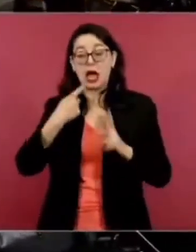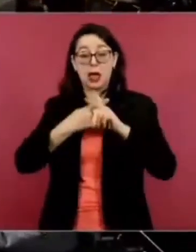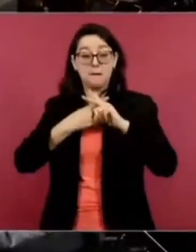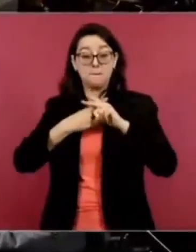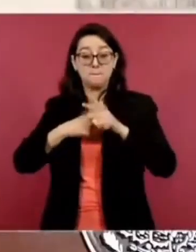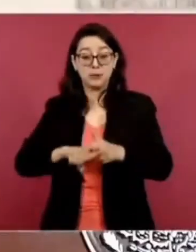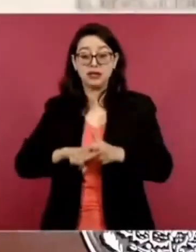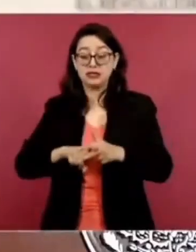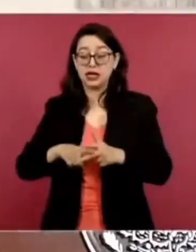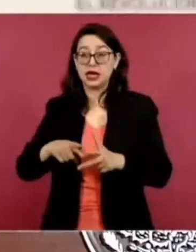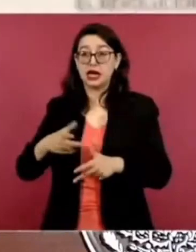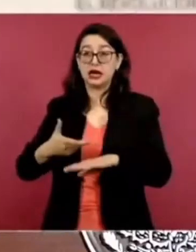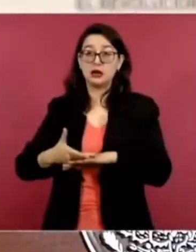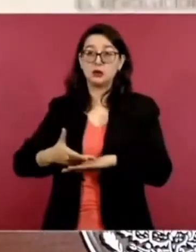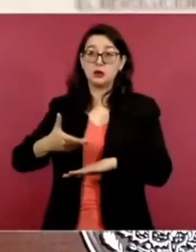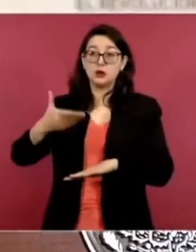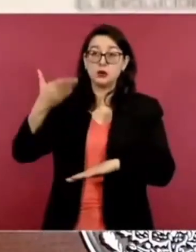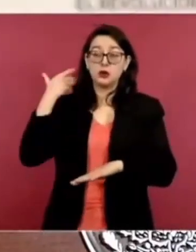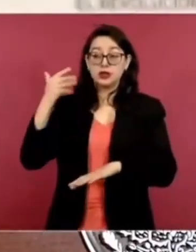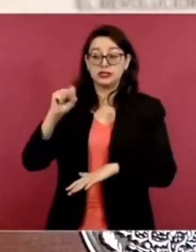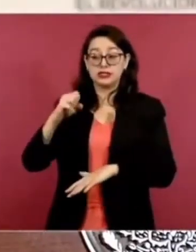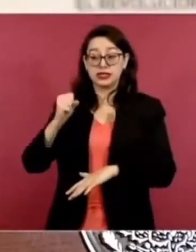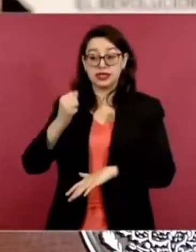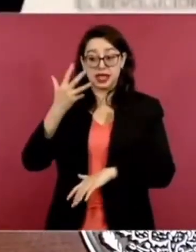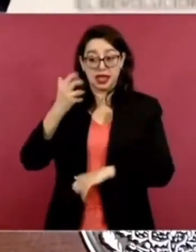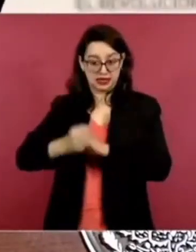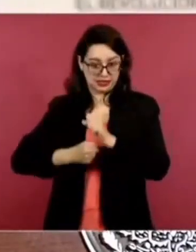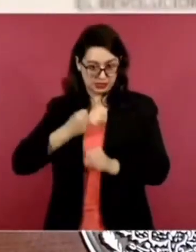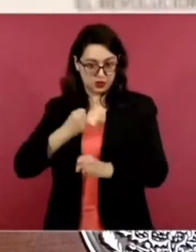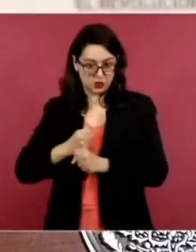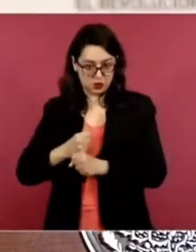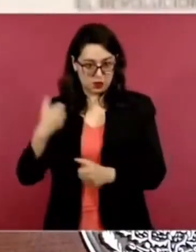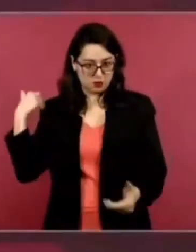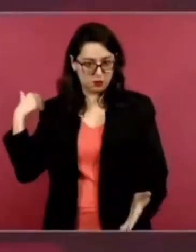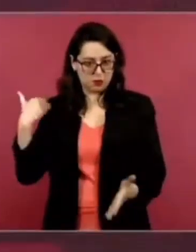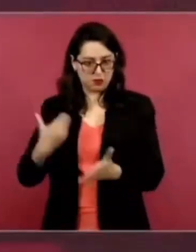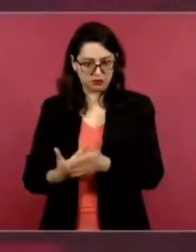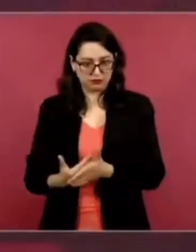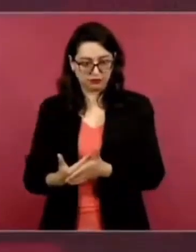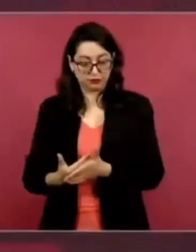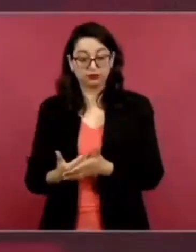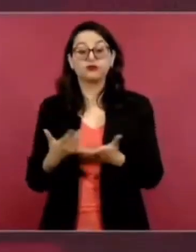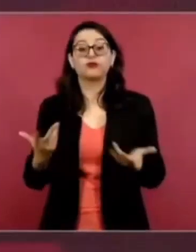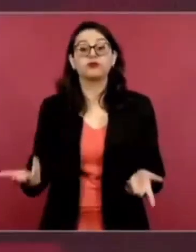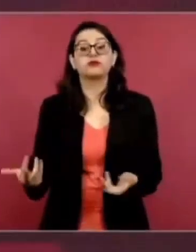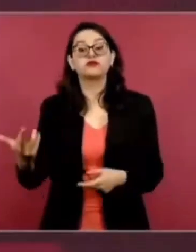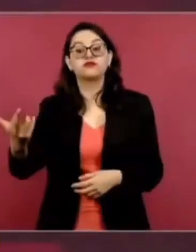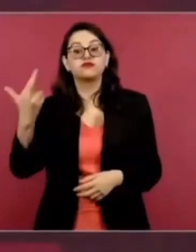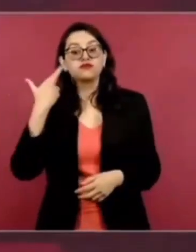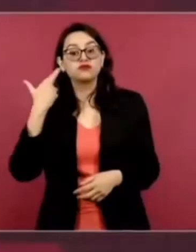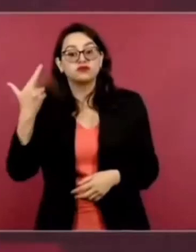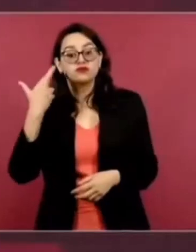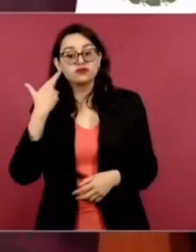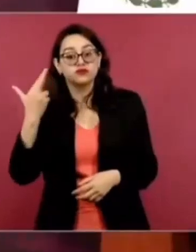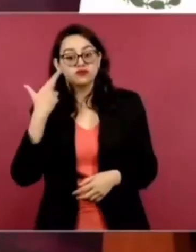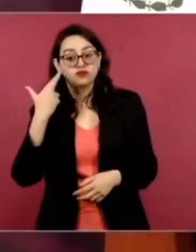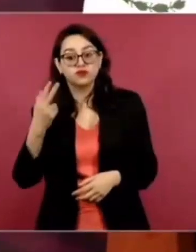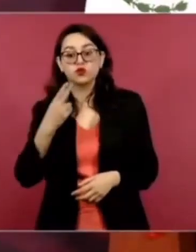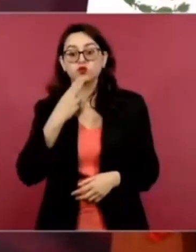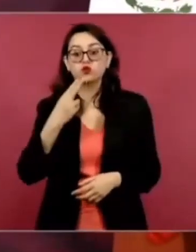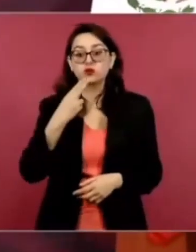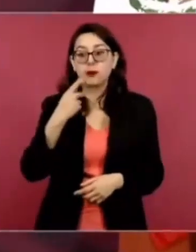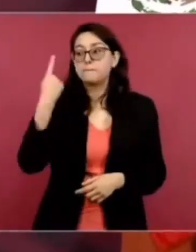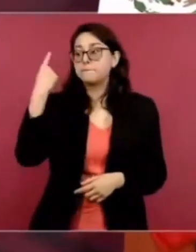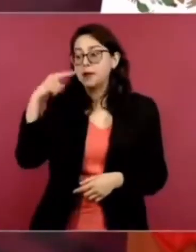Cumple 65 años. Ese programa. Entonces, se usaba mucho para servicio social.